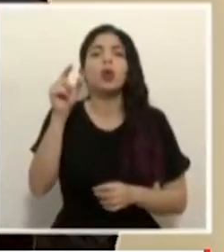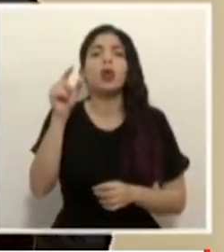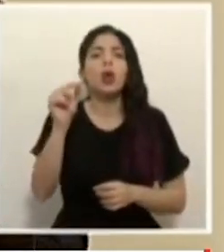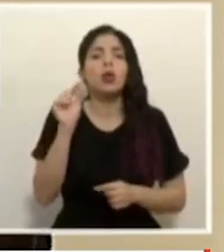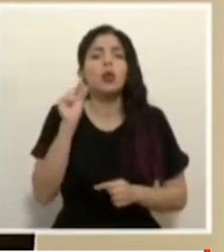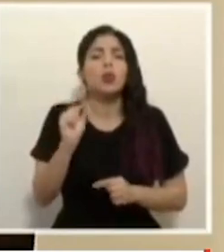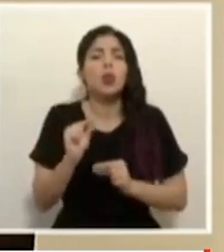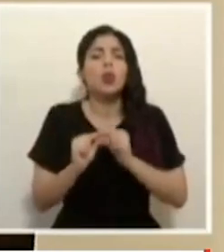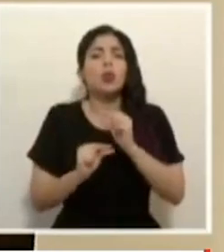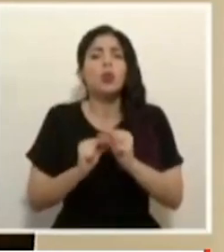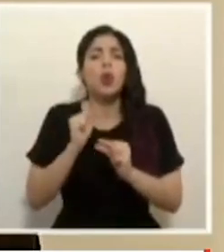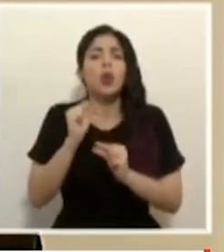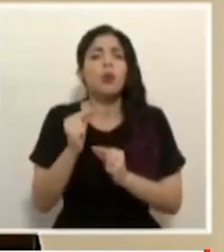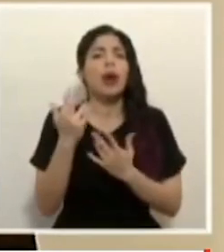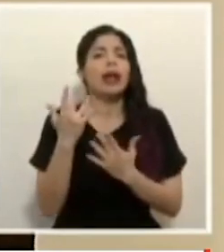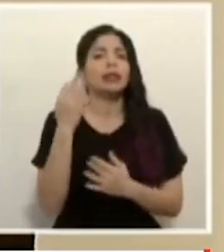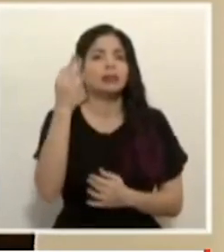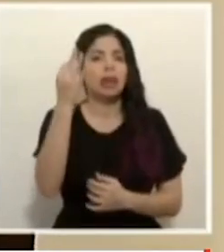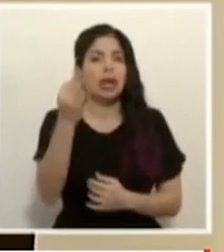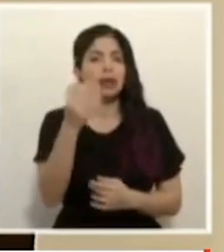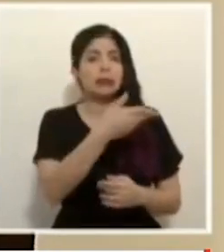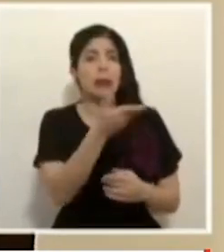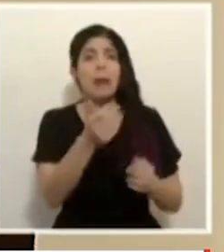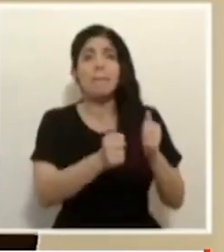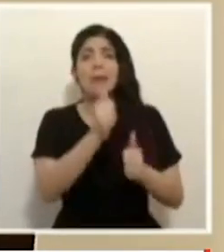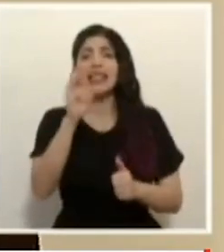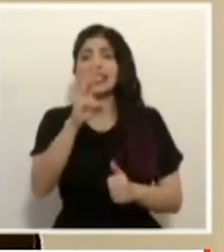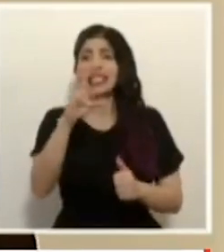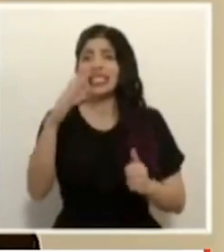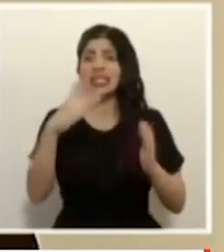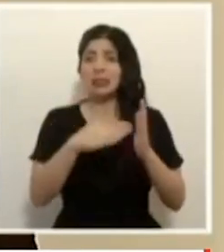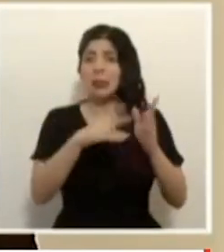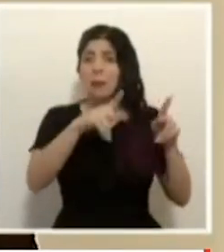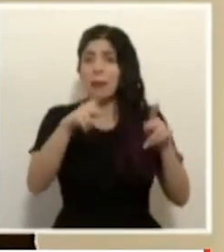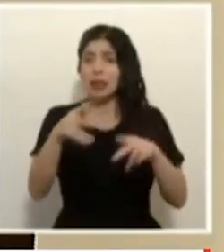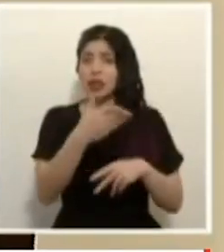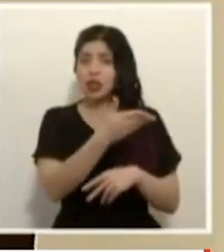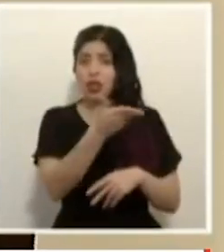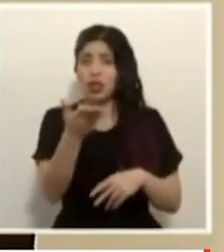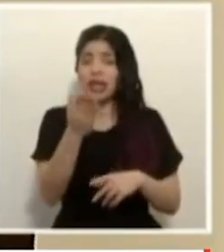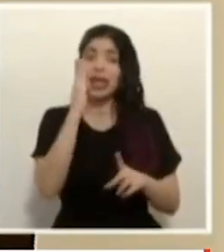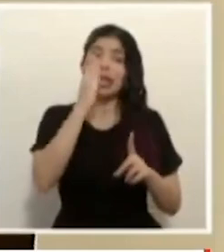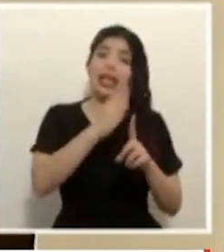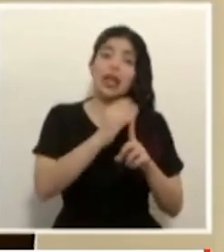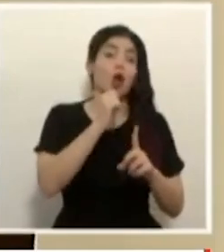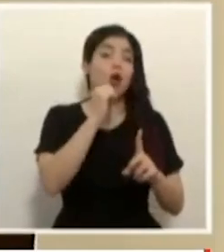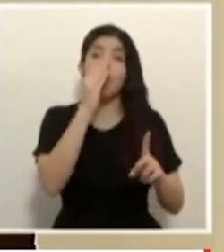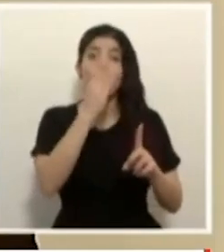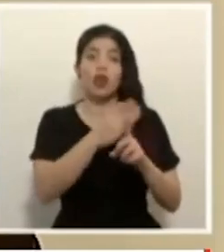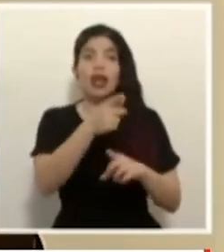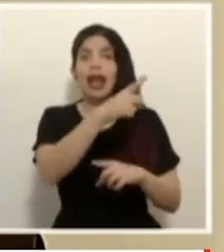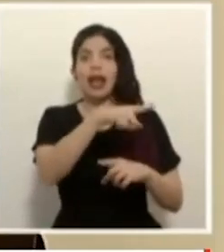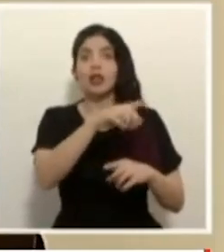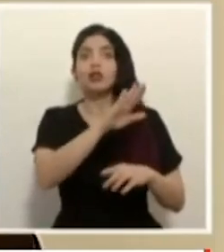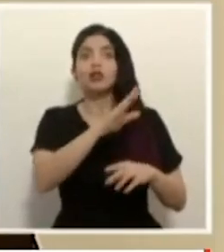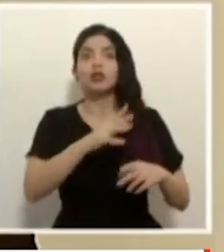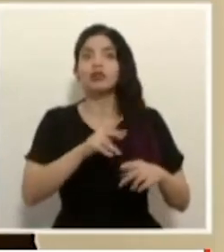para más de 600 mil personas que directa e indirectamente dependen de la dinámica turística.